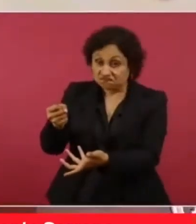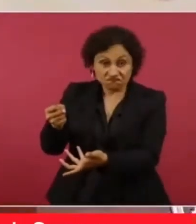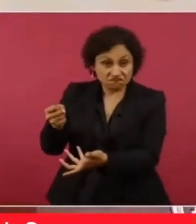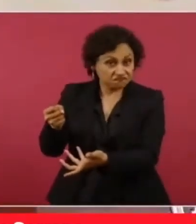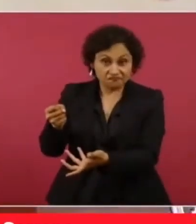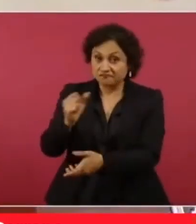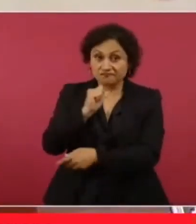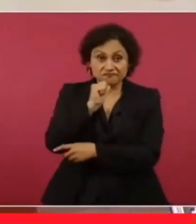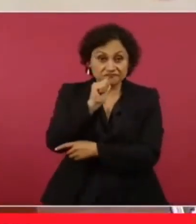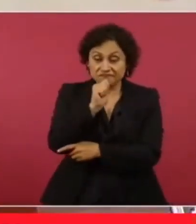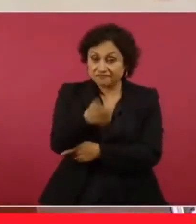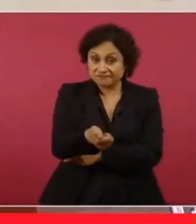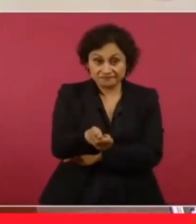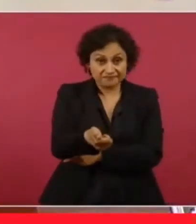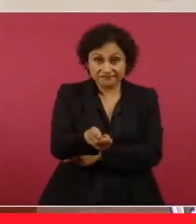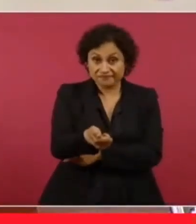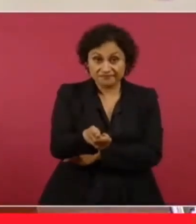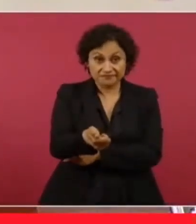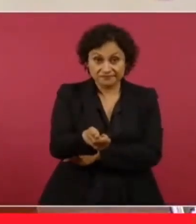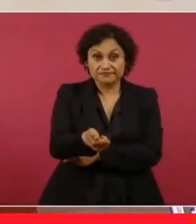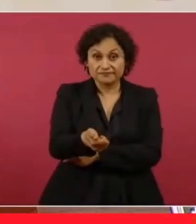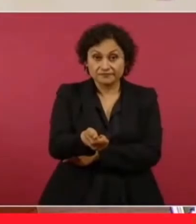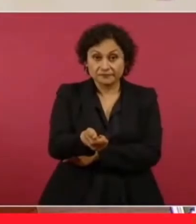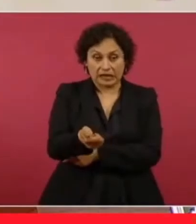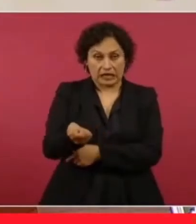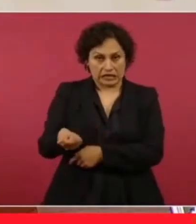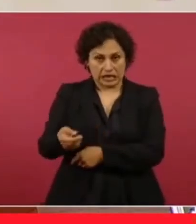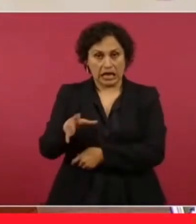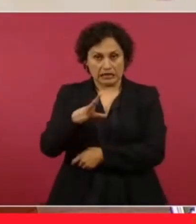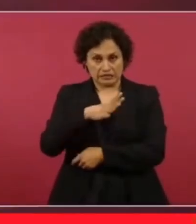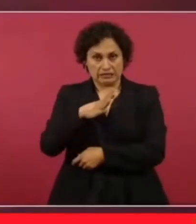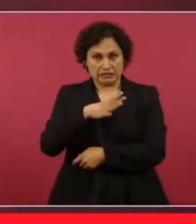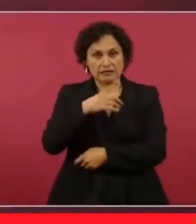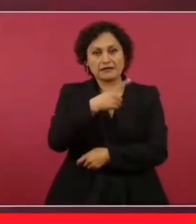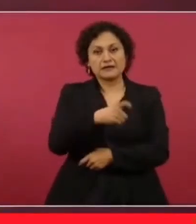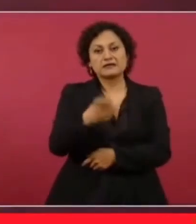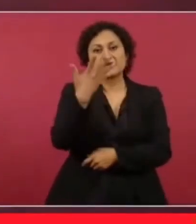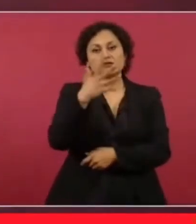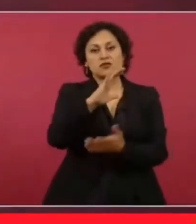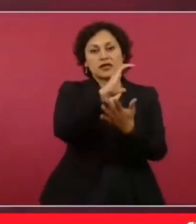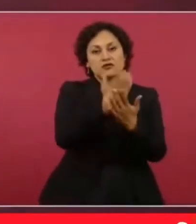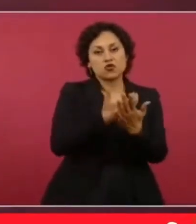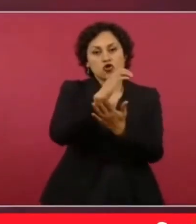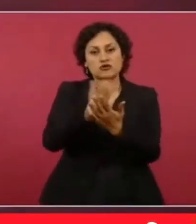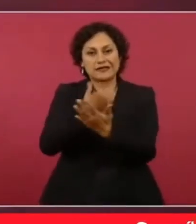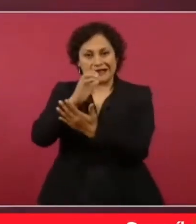contratos, están en producción 3.